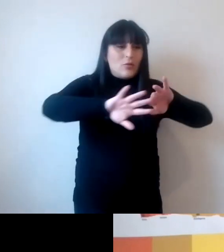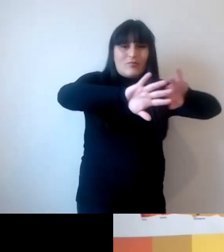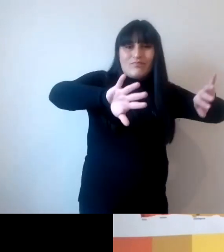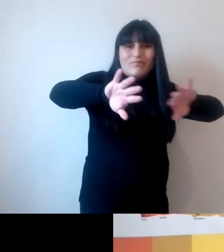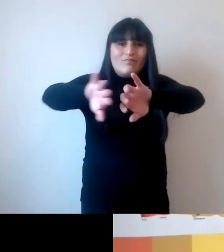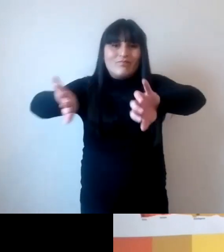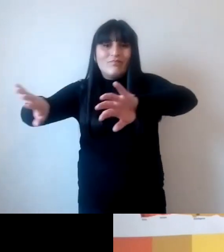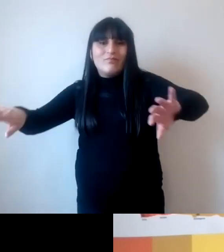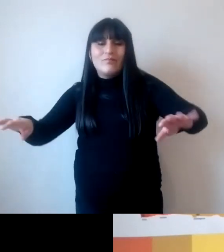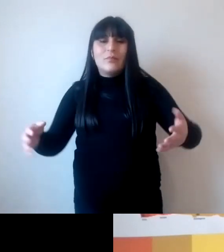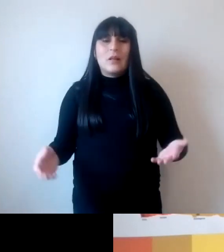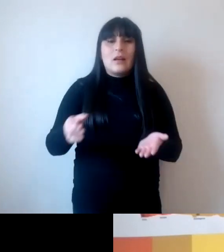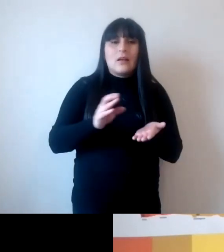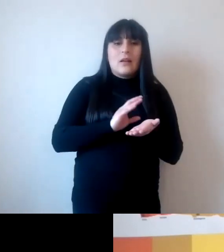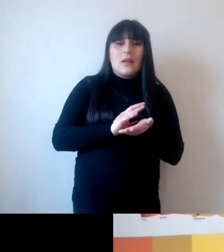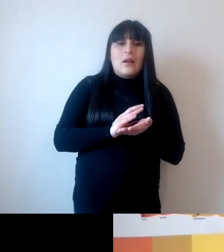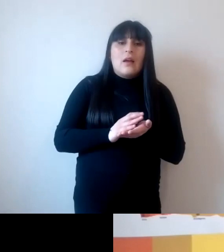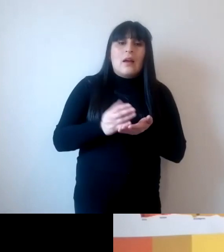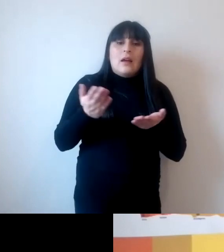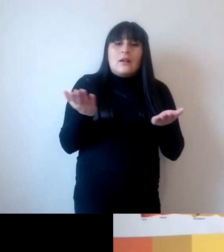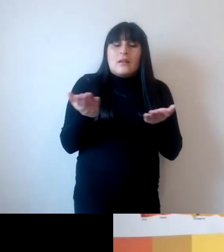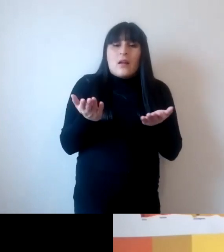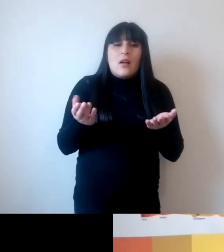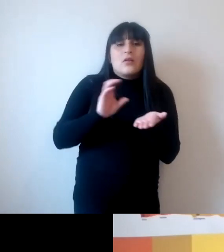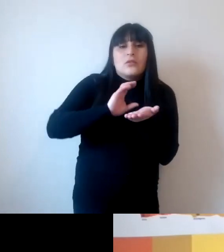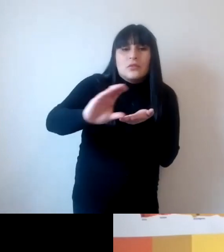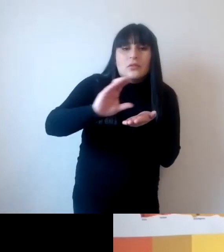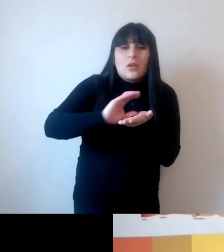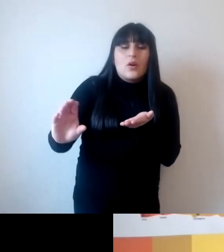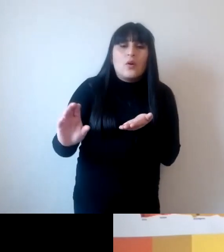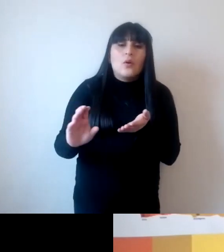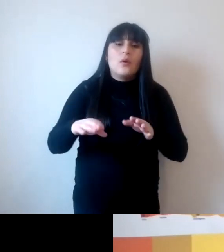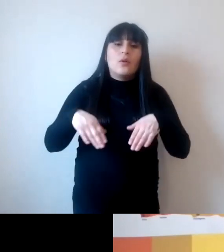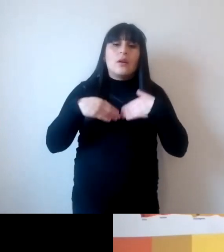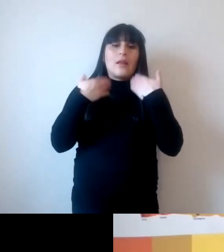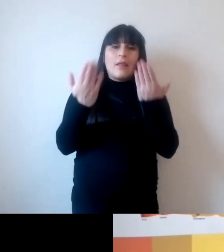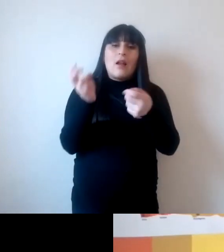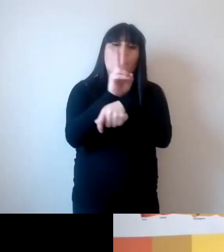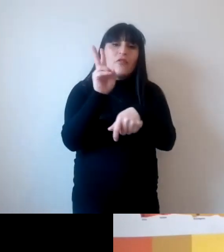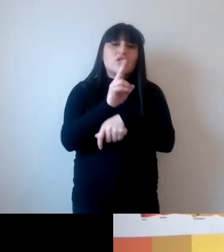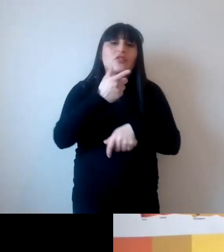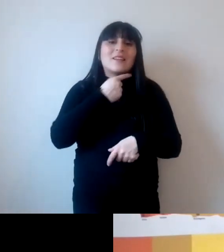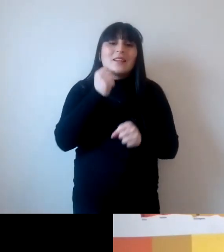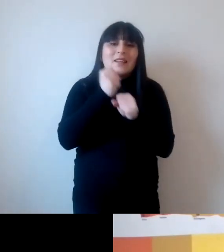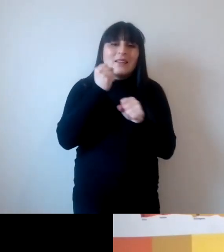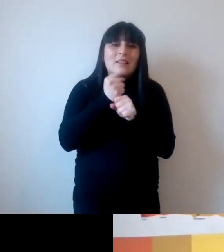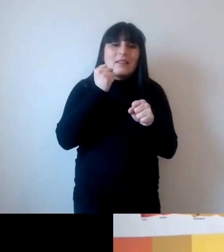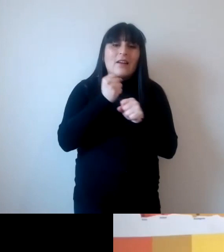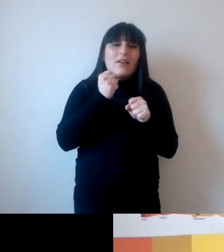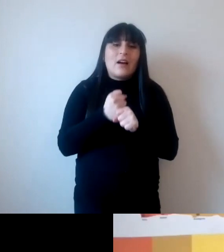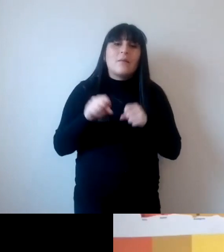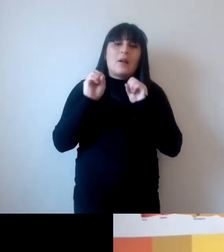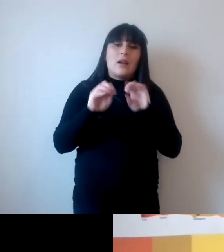ofrecer a los profesores que tienen la voluntad de trabajar y se encuentran en esta polisemia de educación para que distorsiona